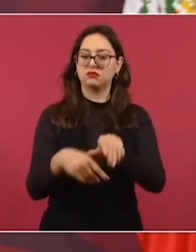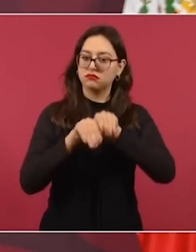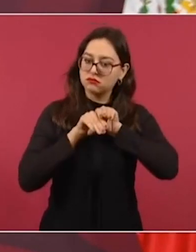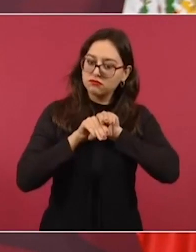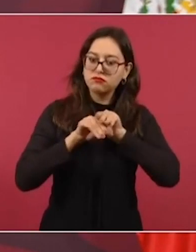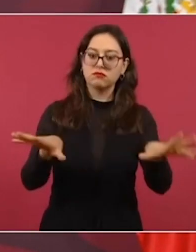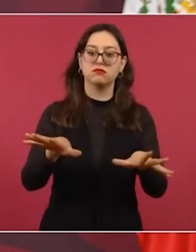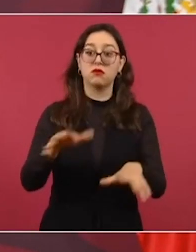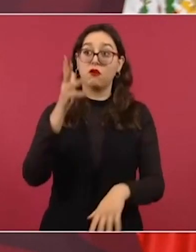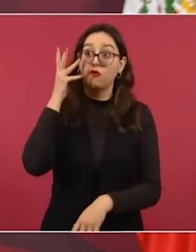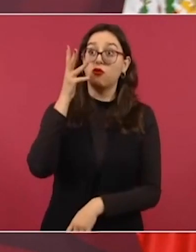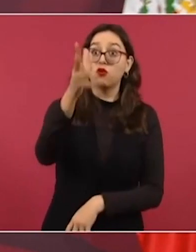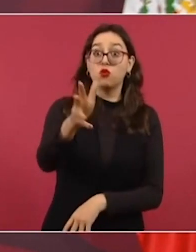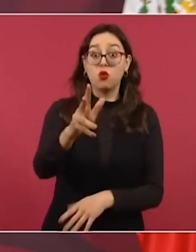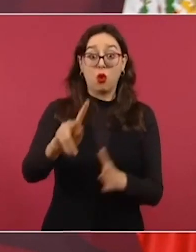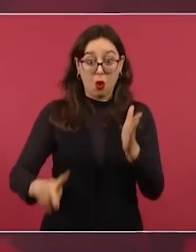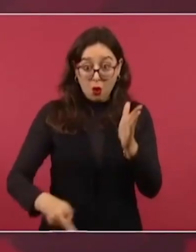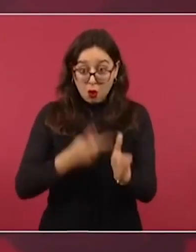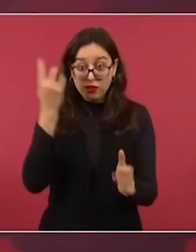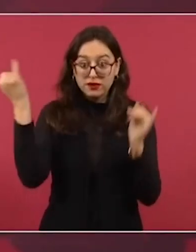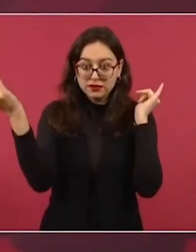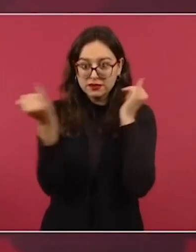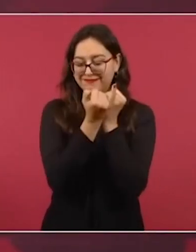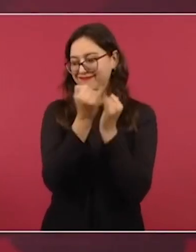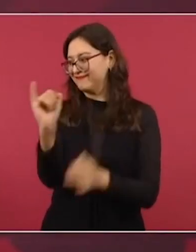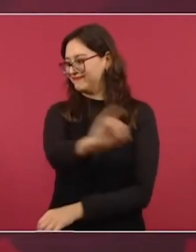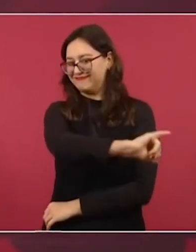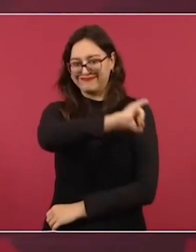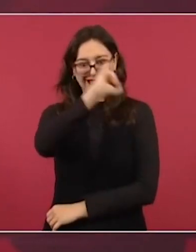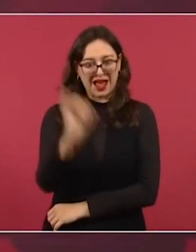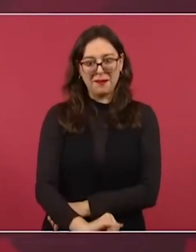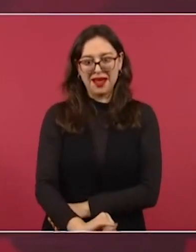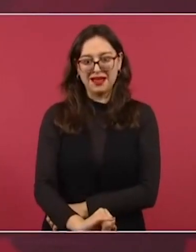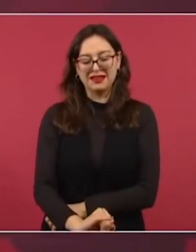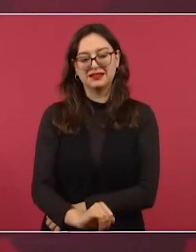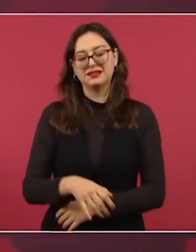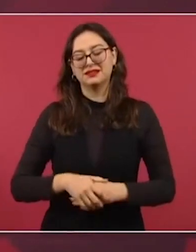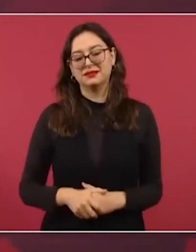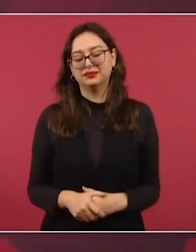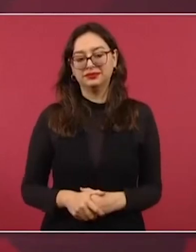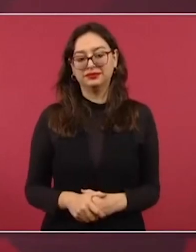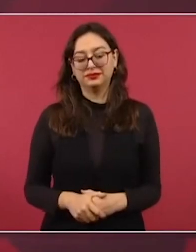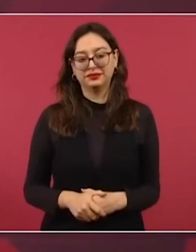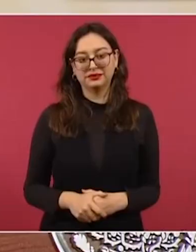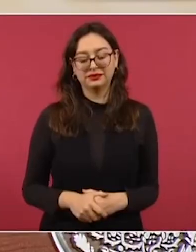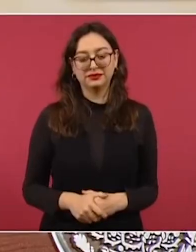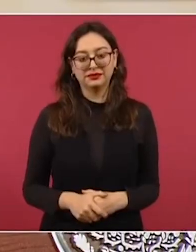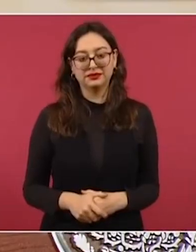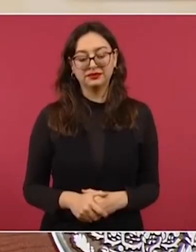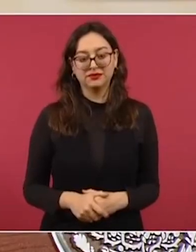cosas y hay que